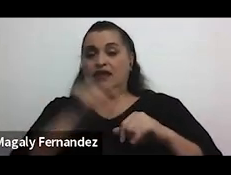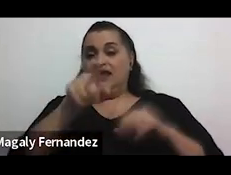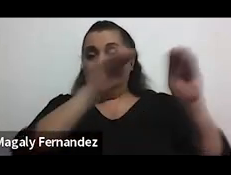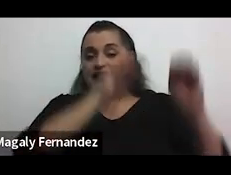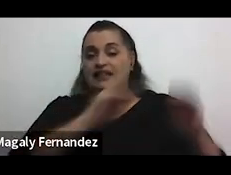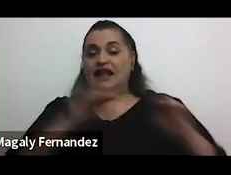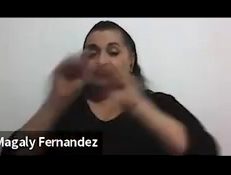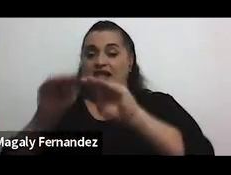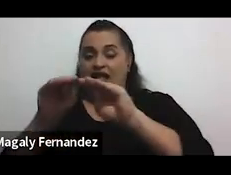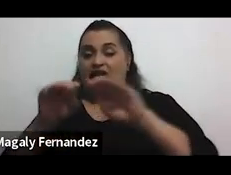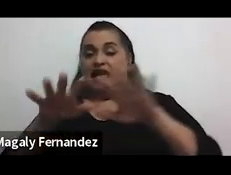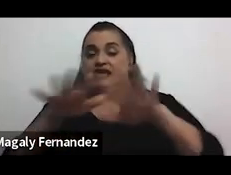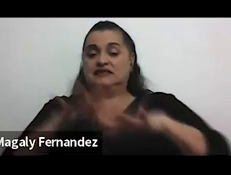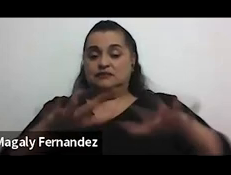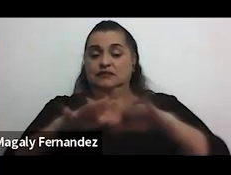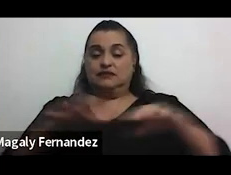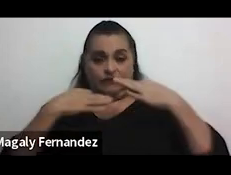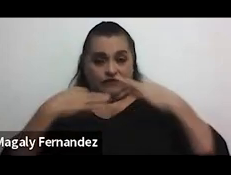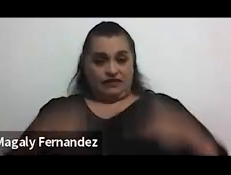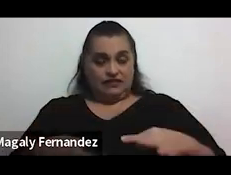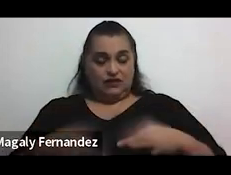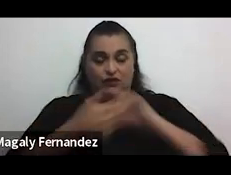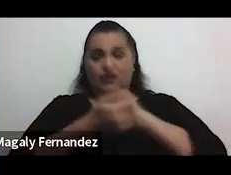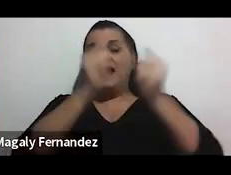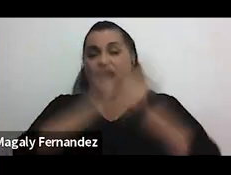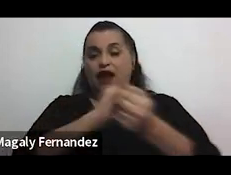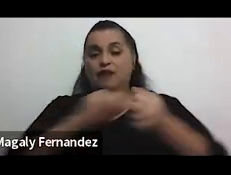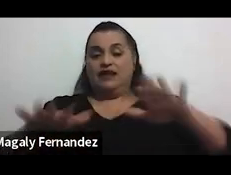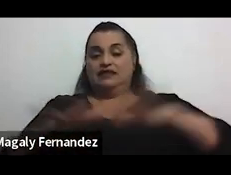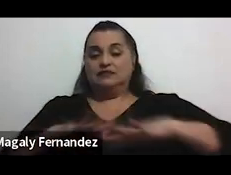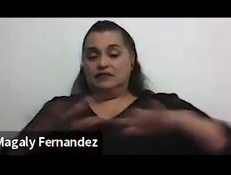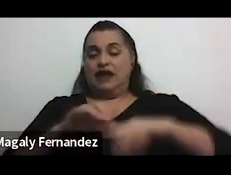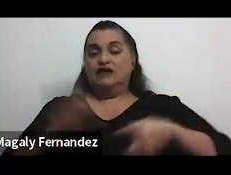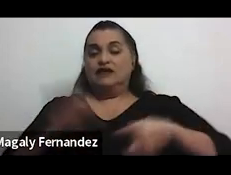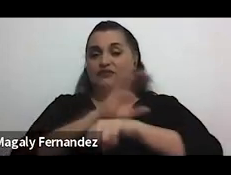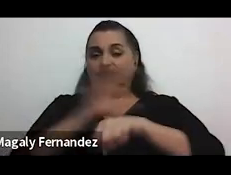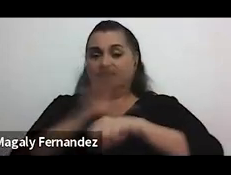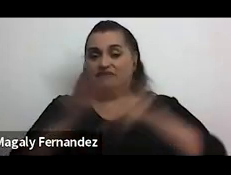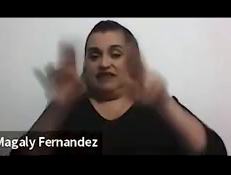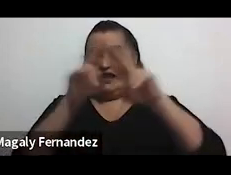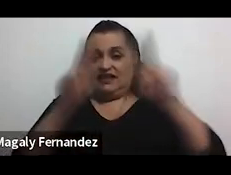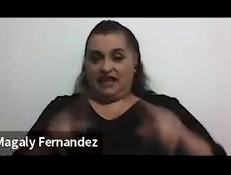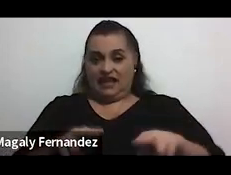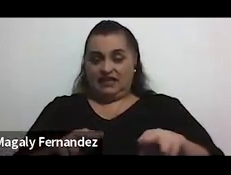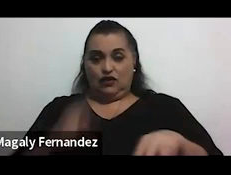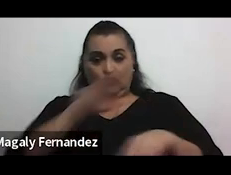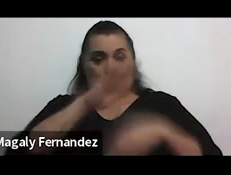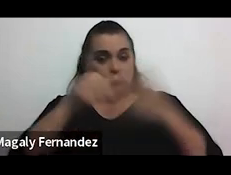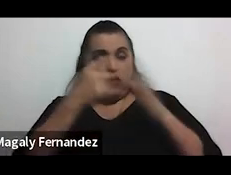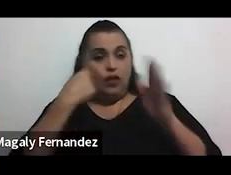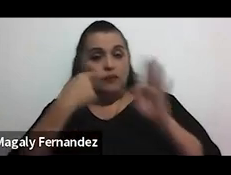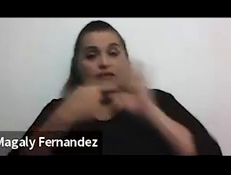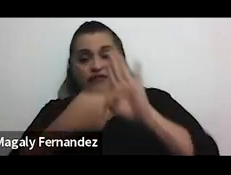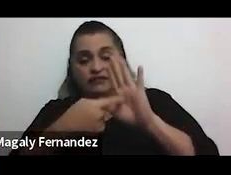desde ese espacio físico a un espacio cibernético todas estas manifestaciones que pueden tener un contenido